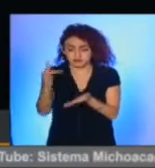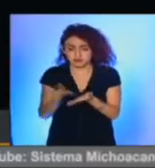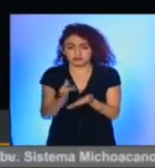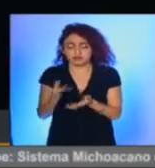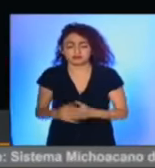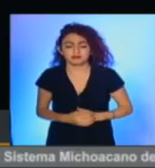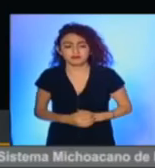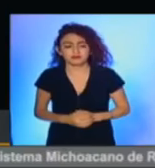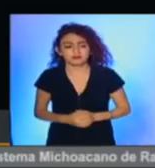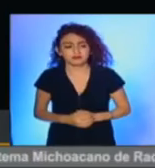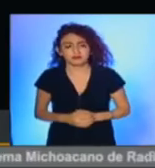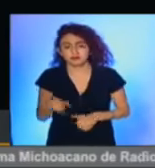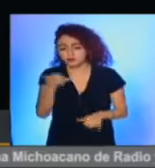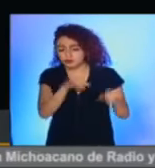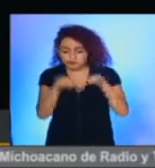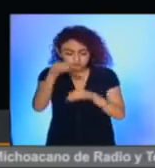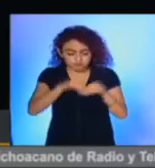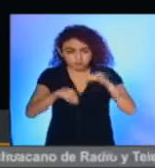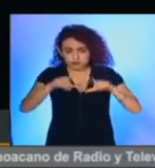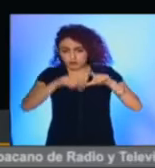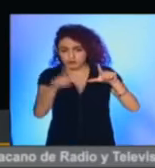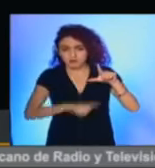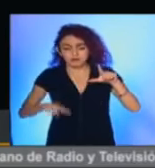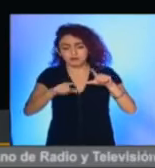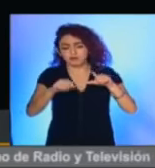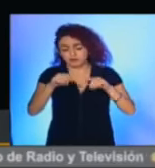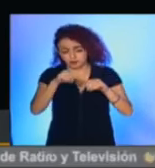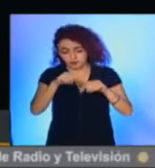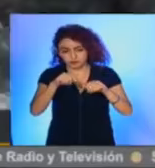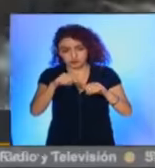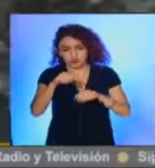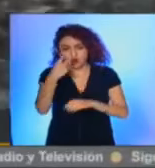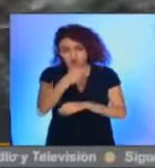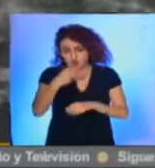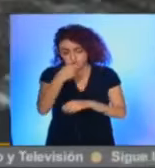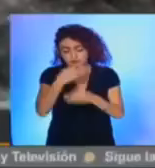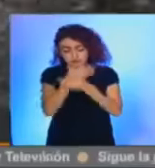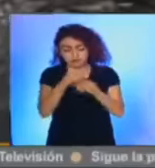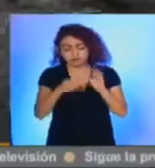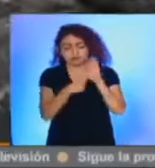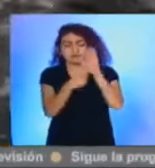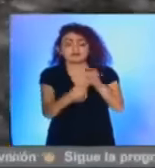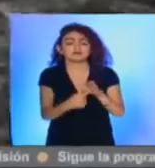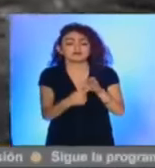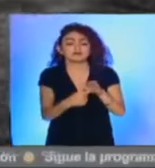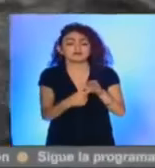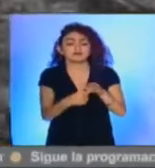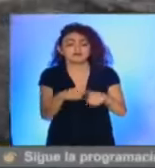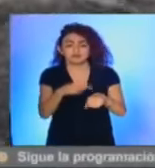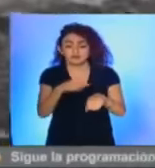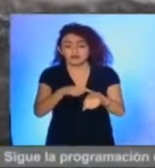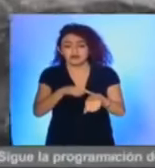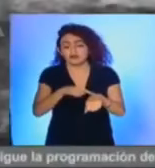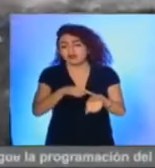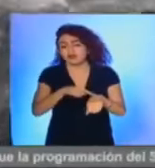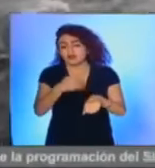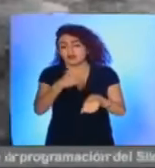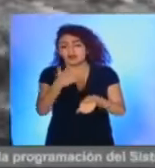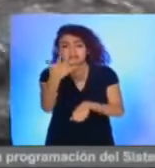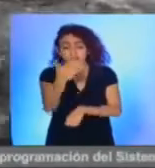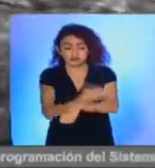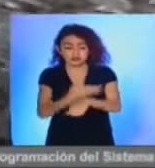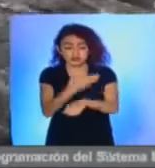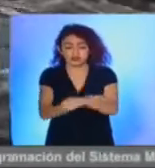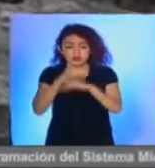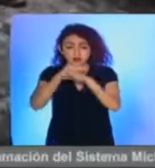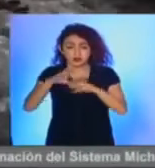nos ha dado el Laboratorio Nacional de Materiales Orales. La presentación será en punto de las 5 de la tarde a través de las